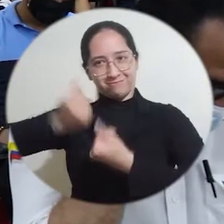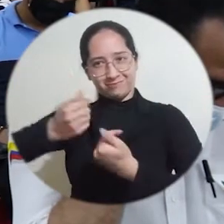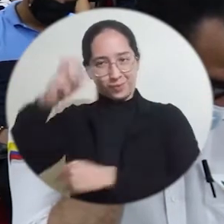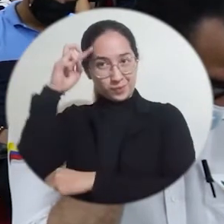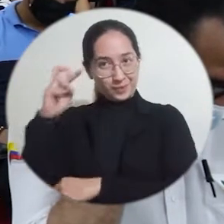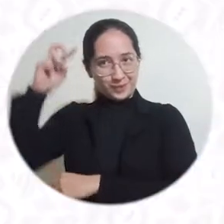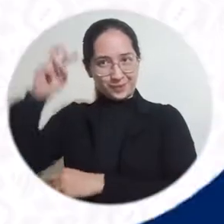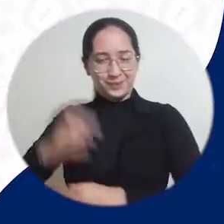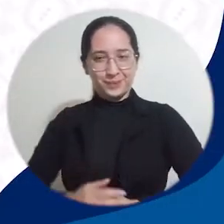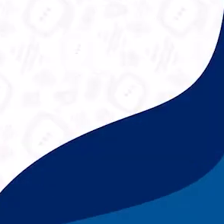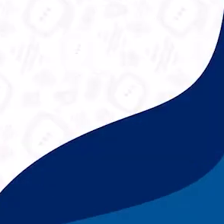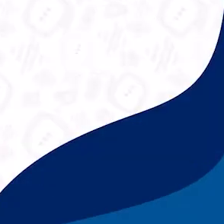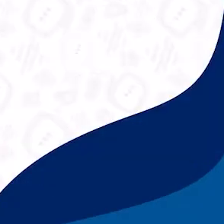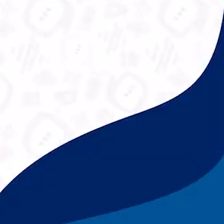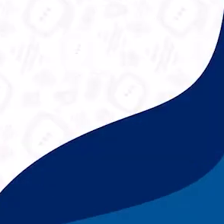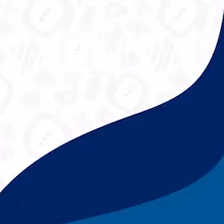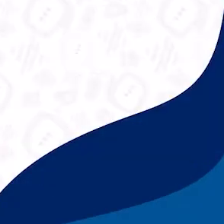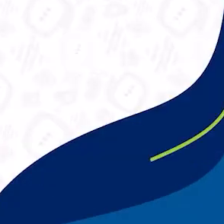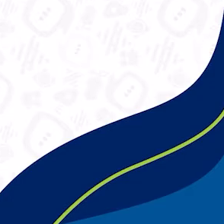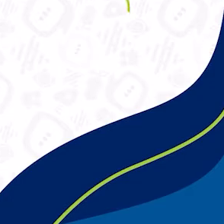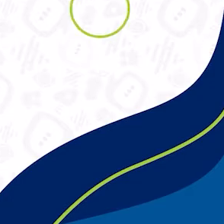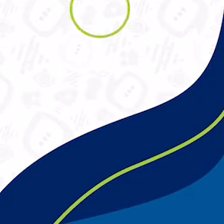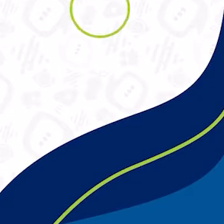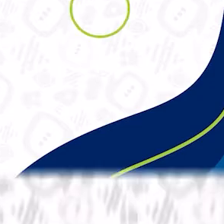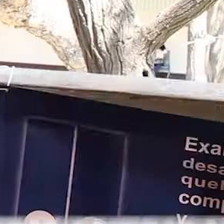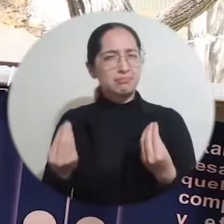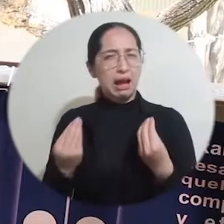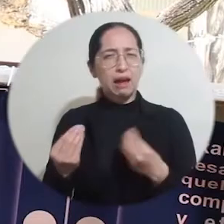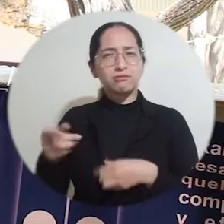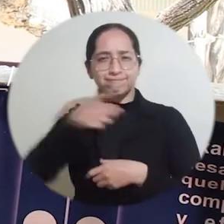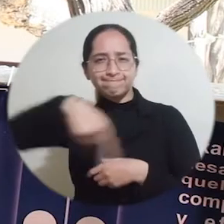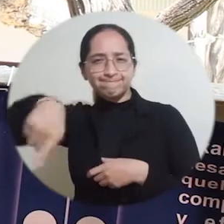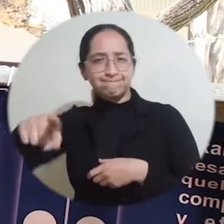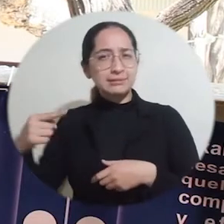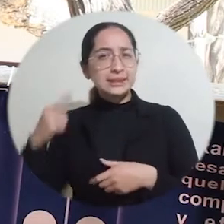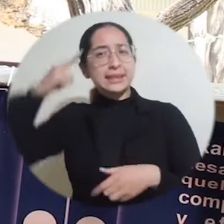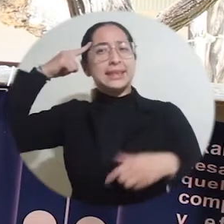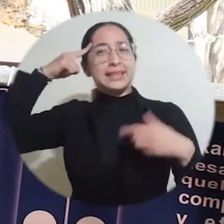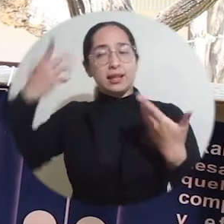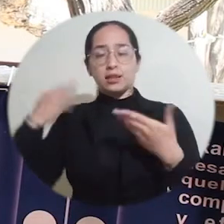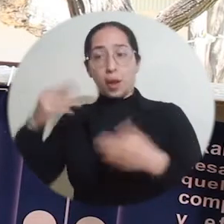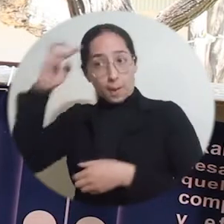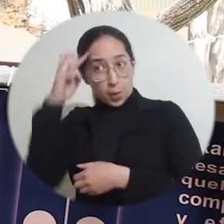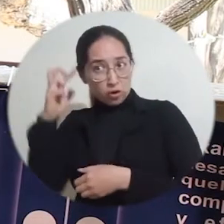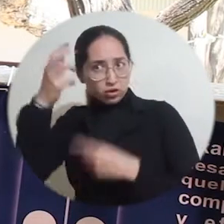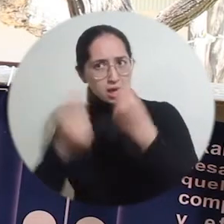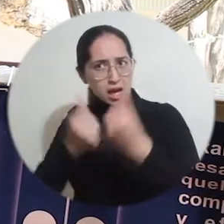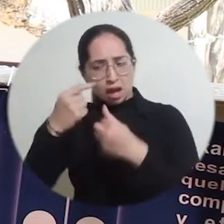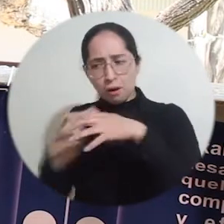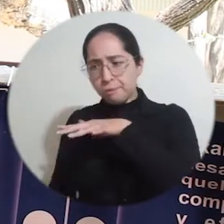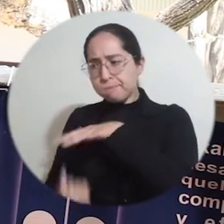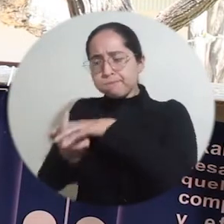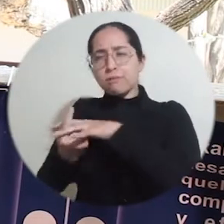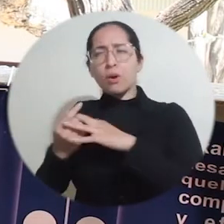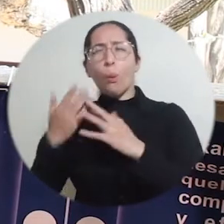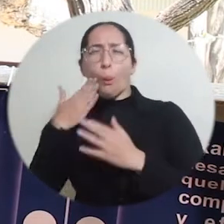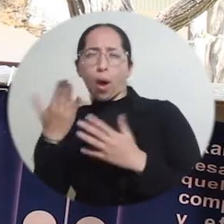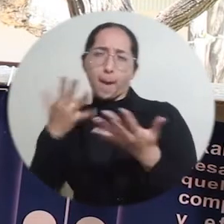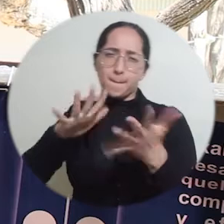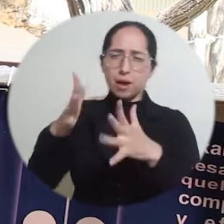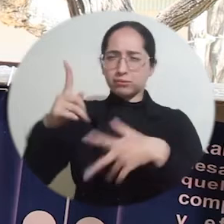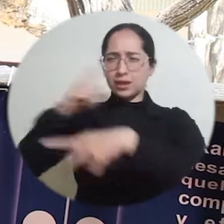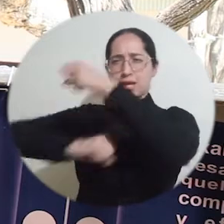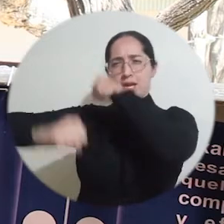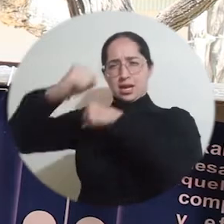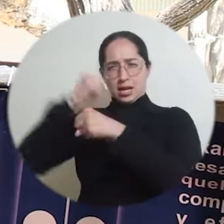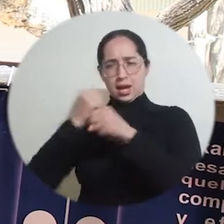el Día del Contador Público. Para que recordemos esos inicios de nuestra profesión que se